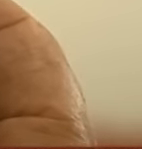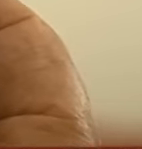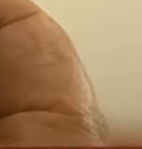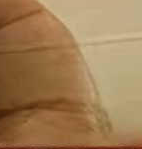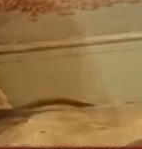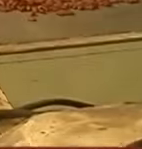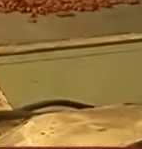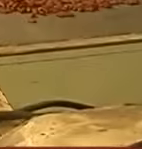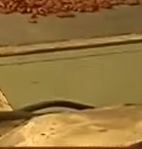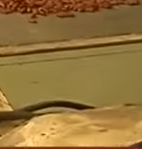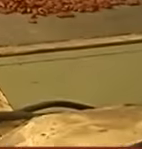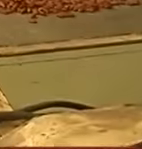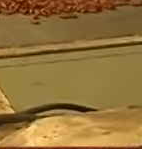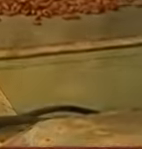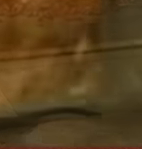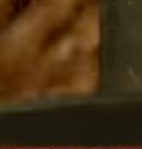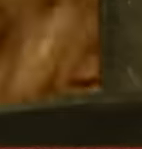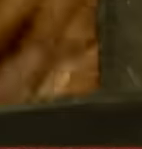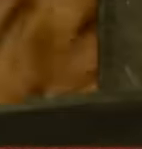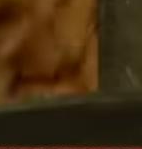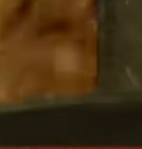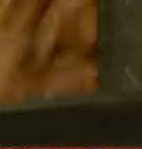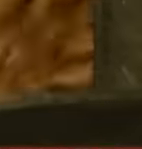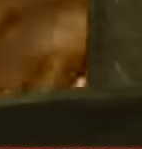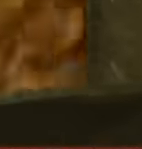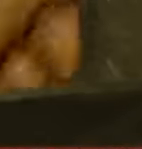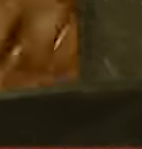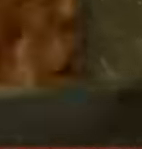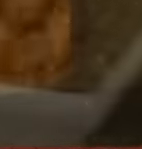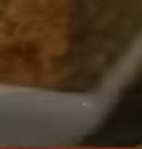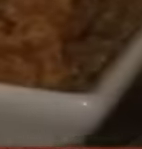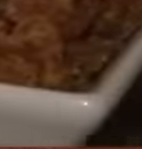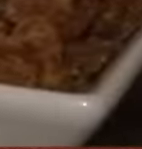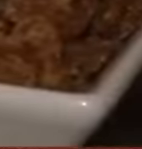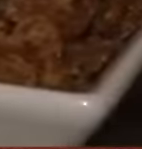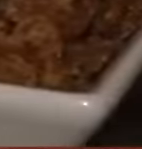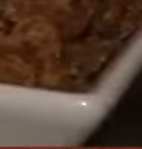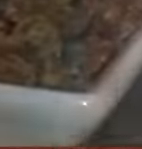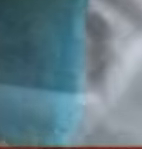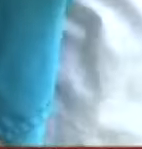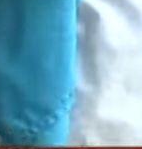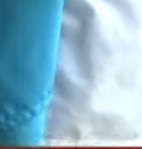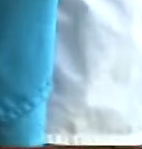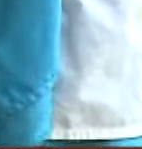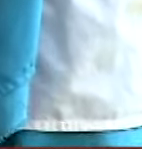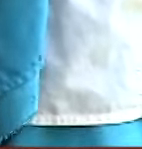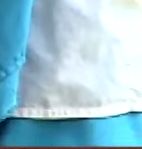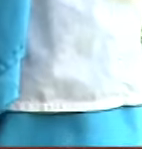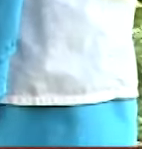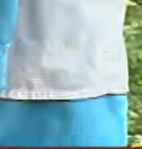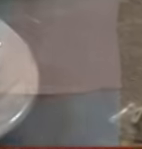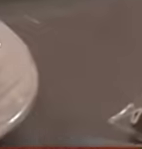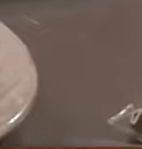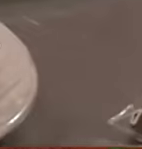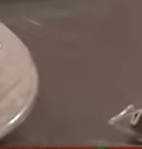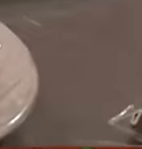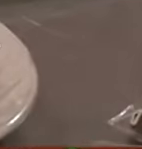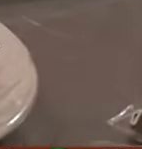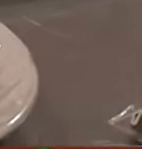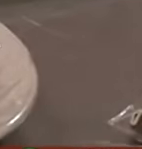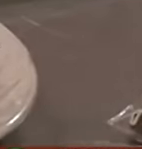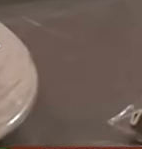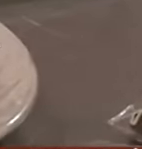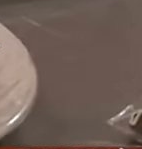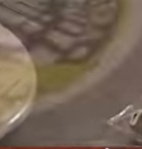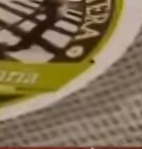Secarlo al sol Por cinco días Tostarlo Quitarle la casca Y molerlo Además de los dulces Bebidas y chocolatería fina Para muchos